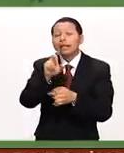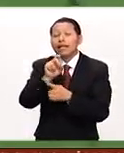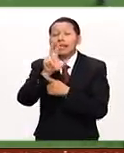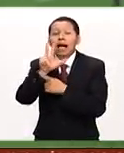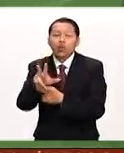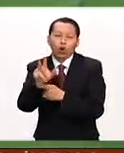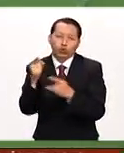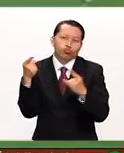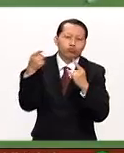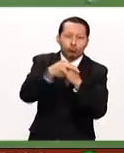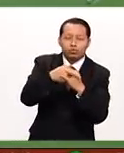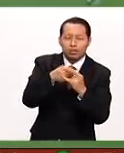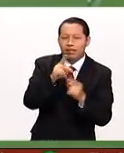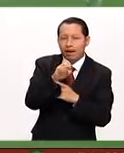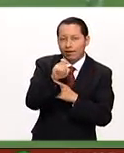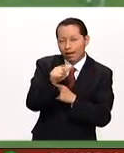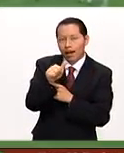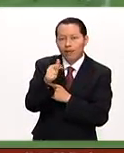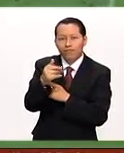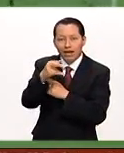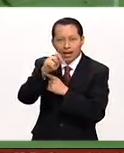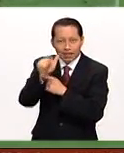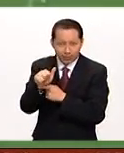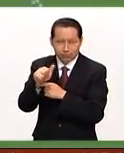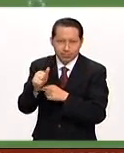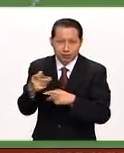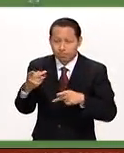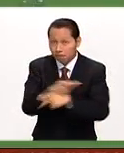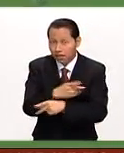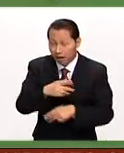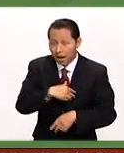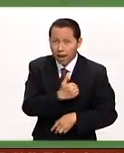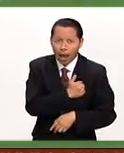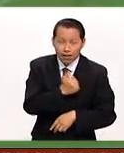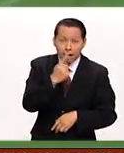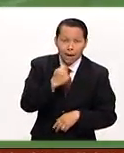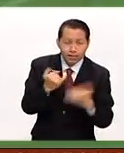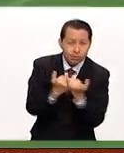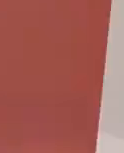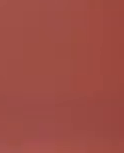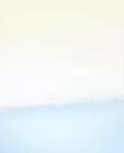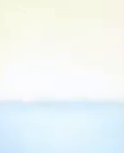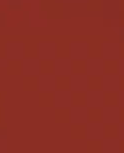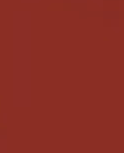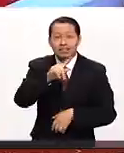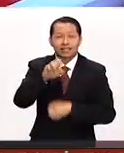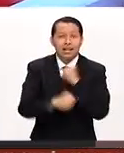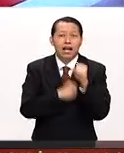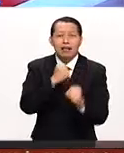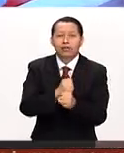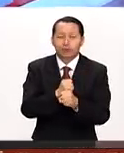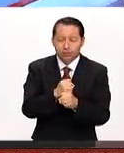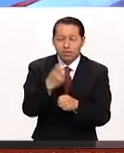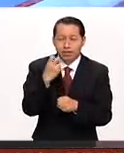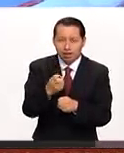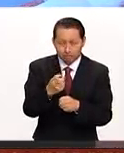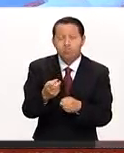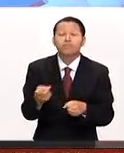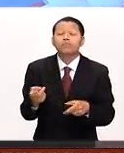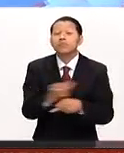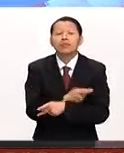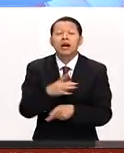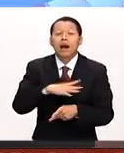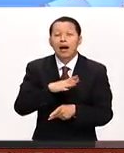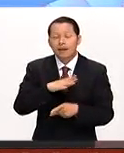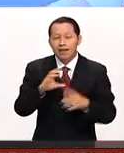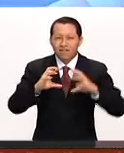con Daniel Álvarez, ahí está el dos por cero que consigue entonces Atlas festejando así también sus 100 años en ese torneo. Y ahora hablemos del